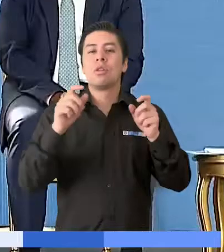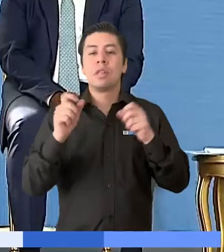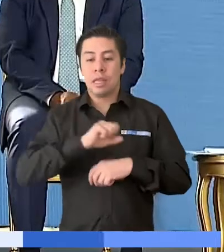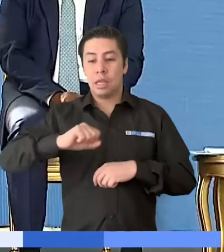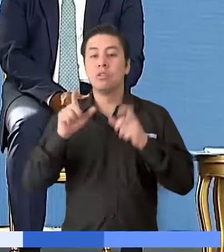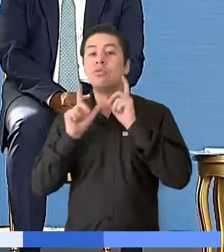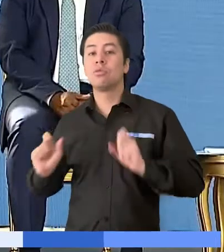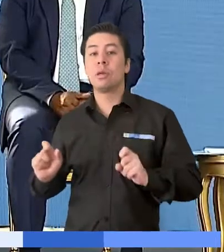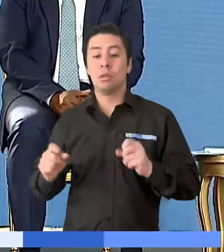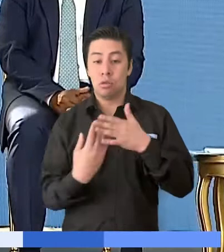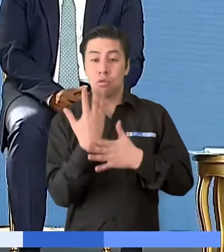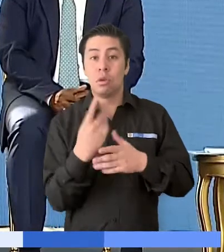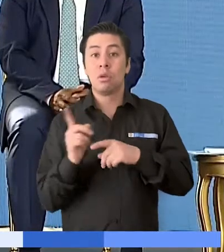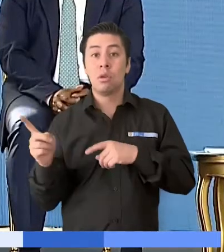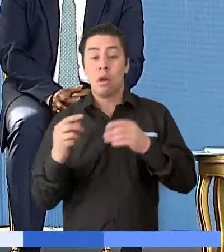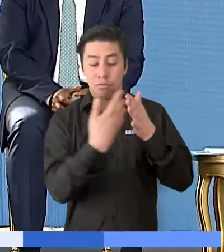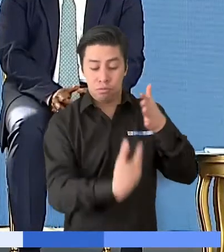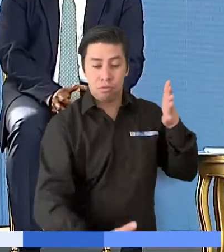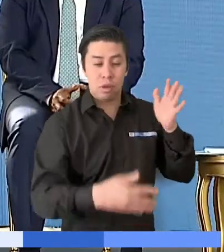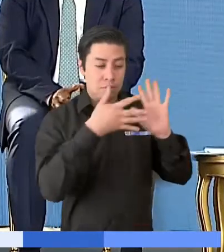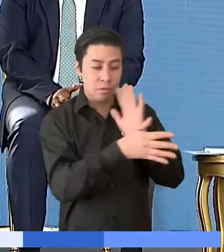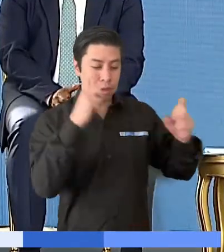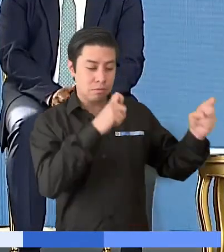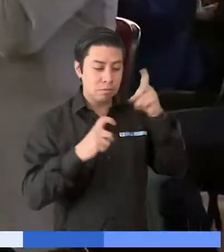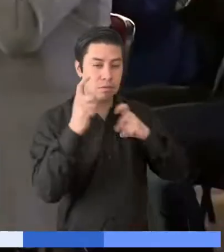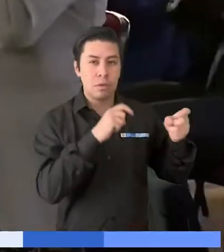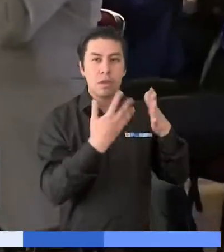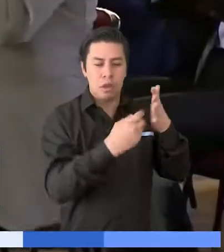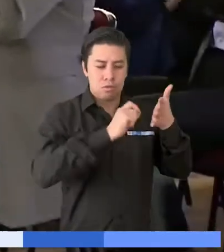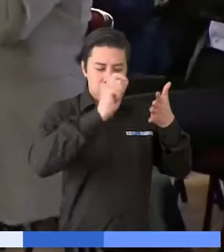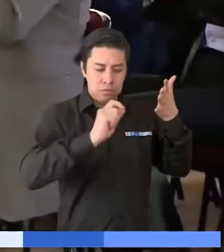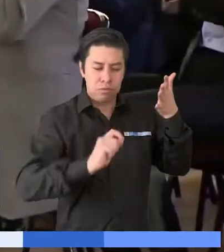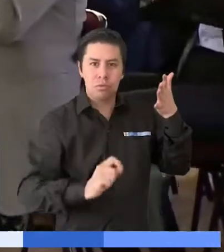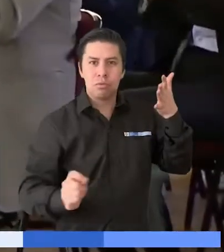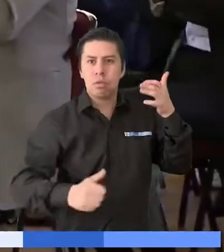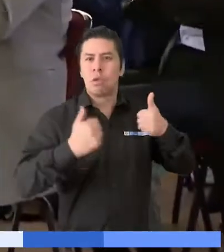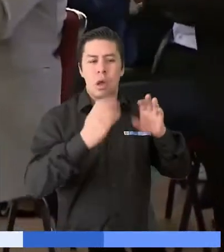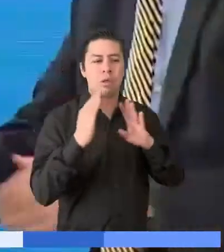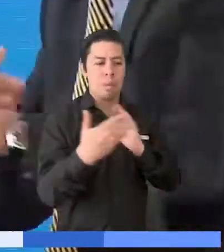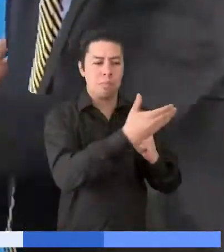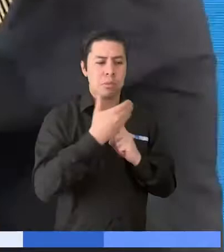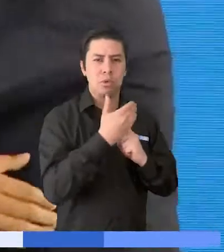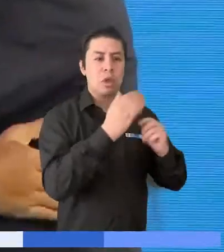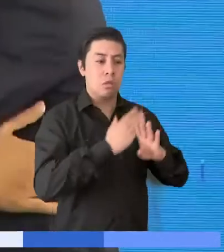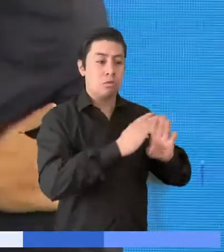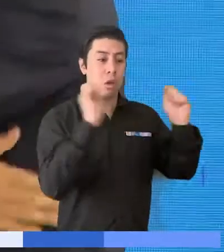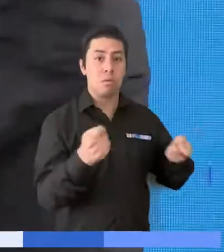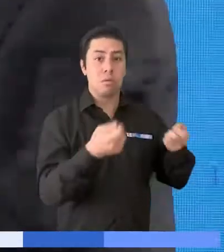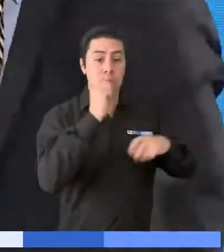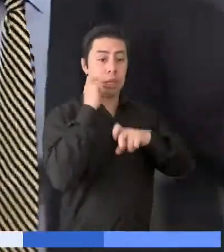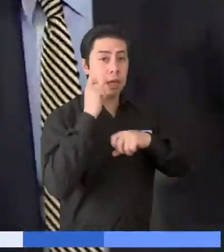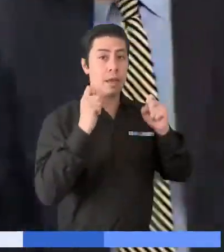Humanos. La nueva plataforma permite la recolección, administración y análisis de datos cualificados relacionados con la protección y la promoción de los derechos